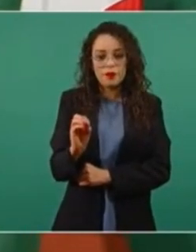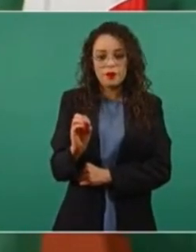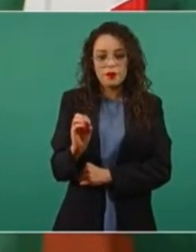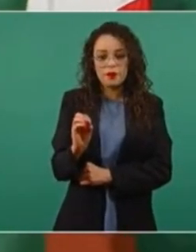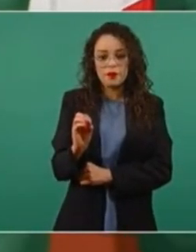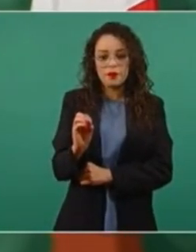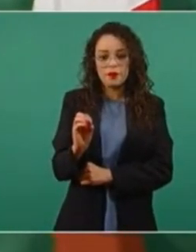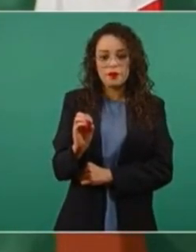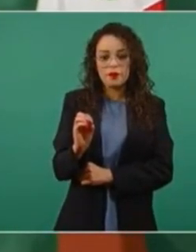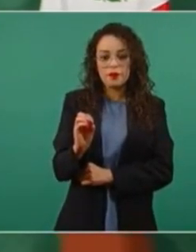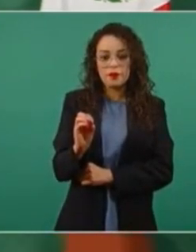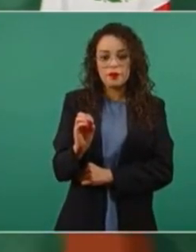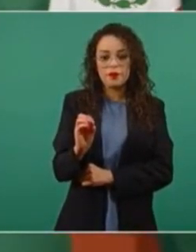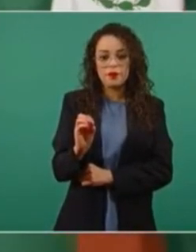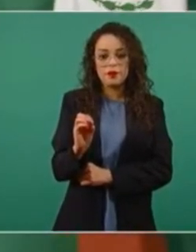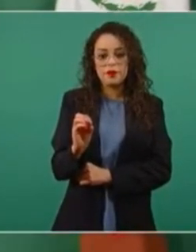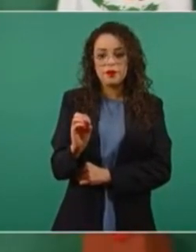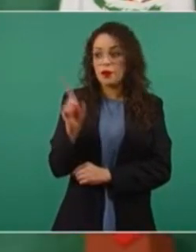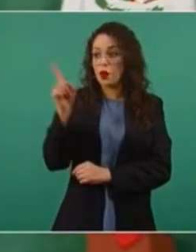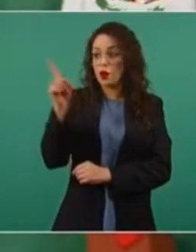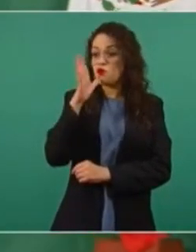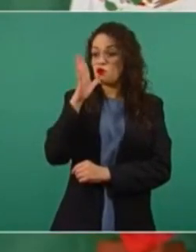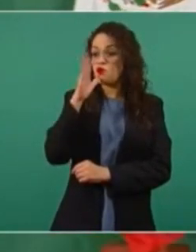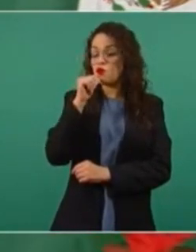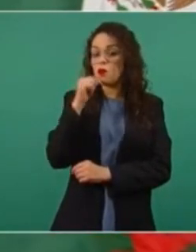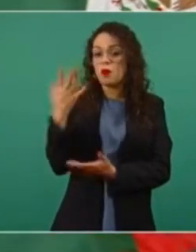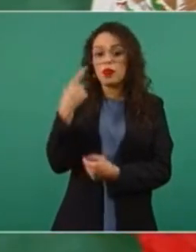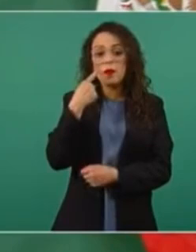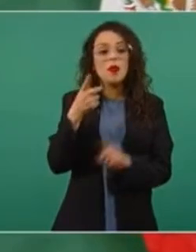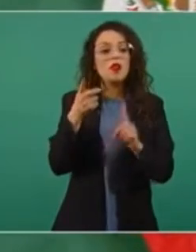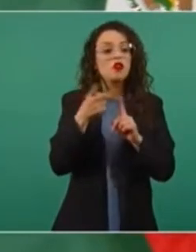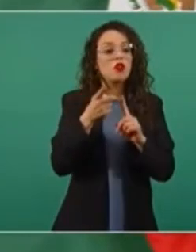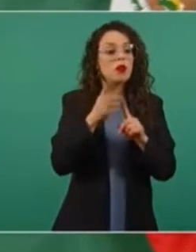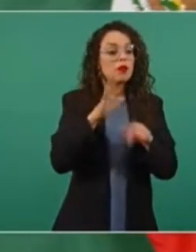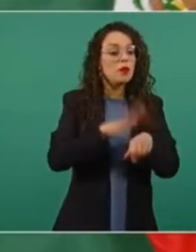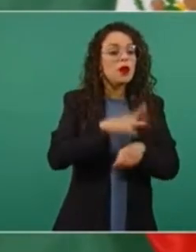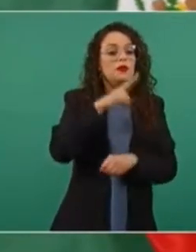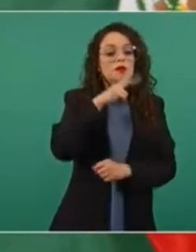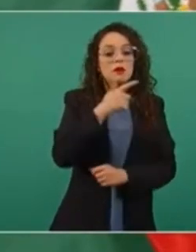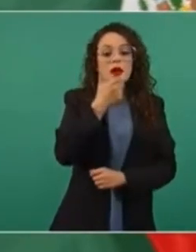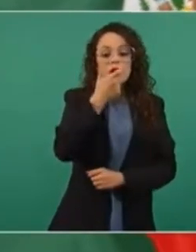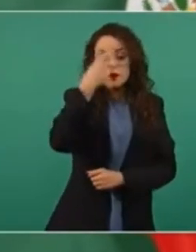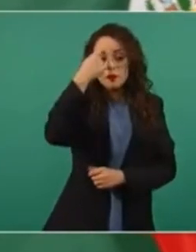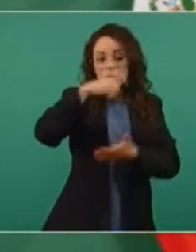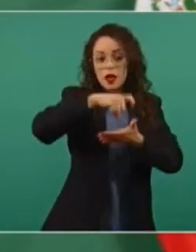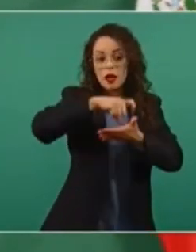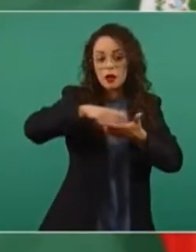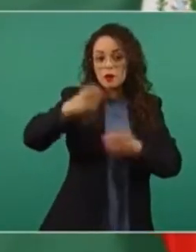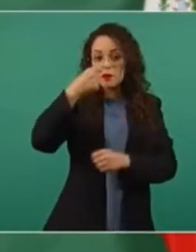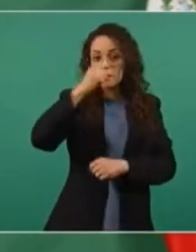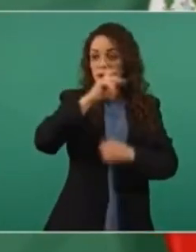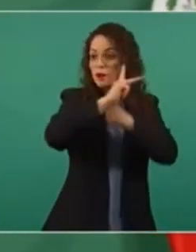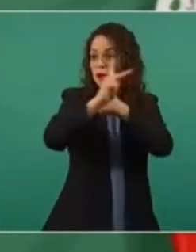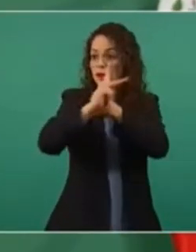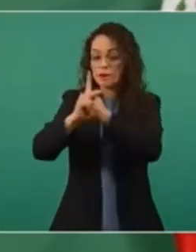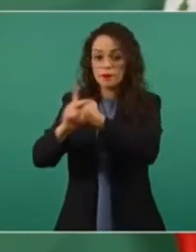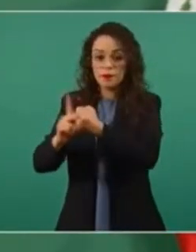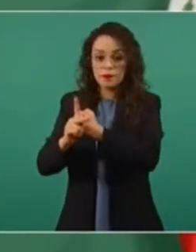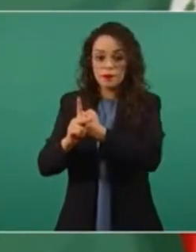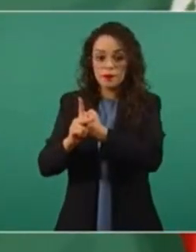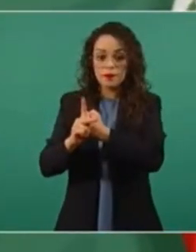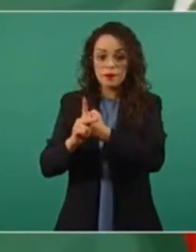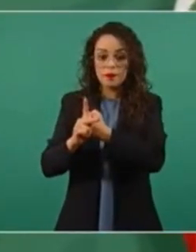para comprar medicamentos en países si no tienen